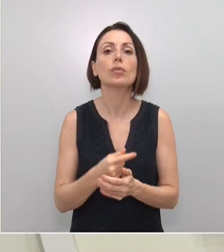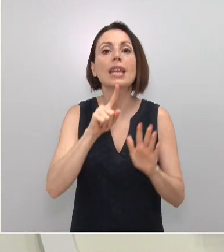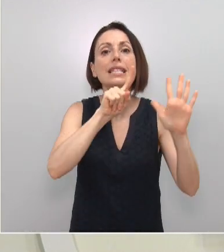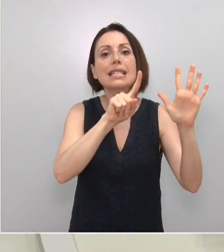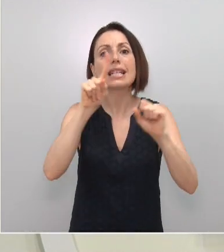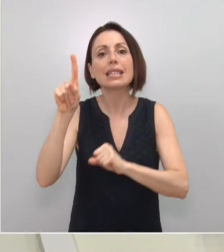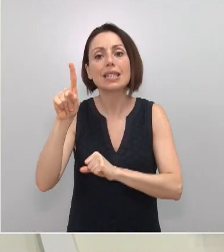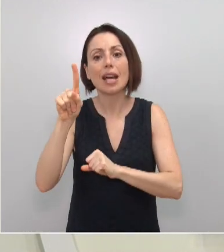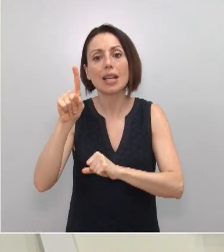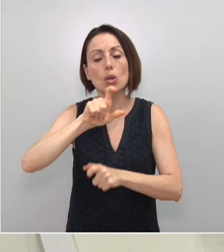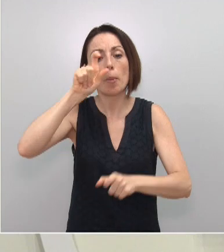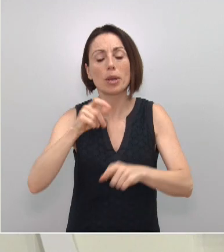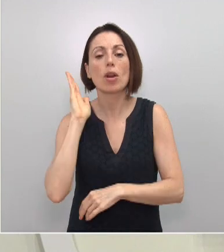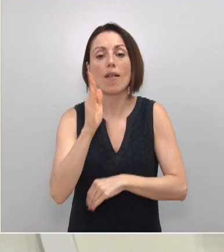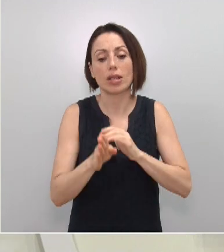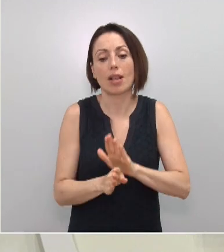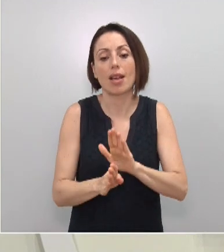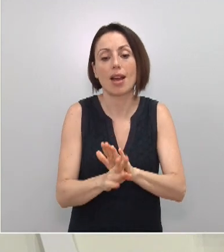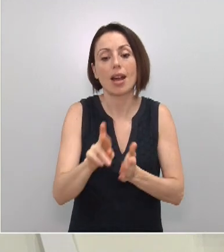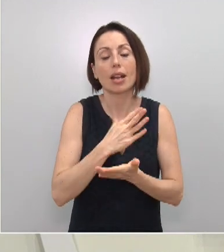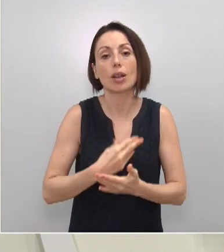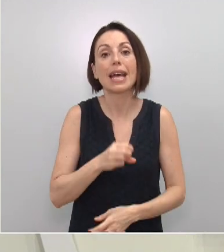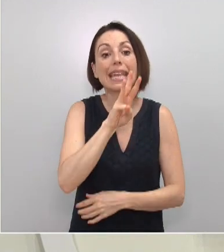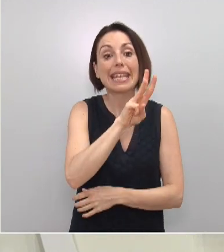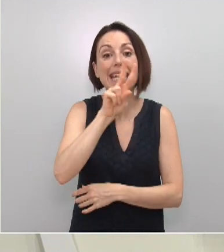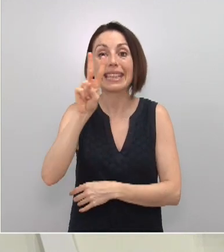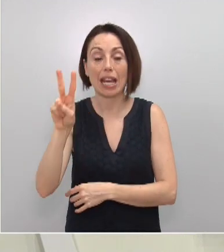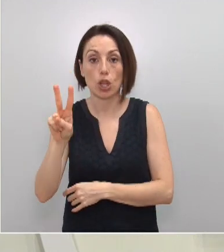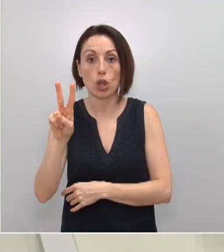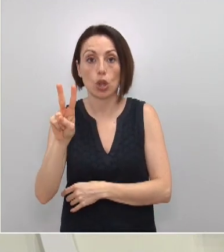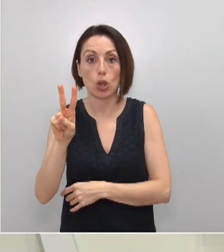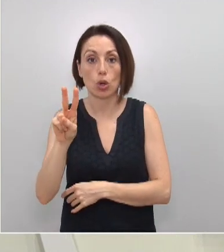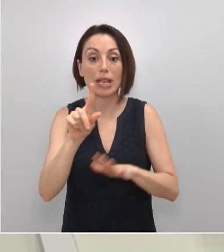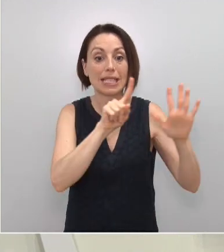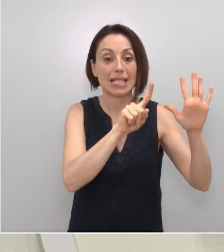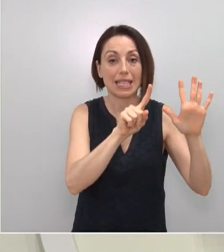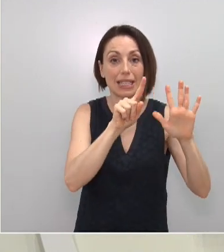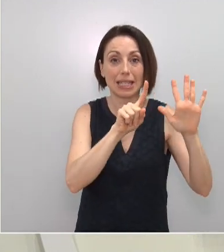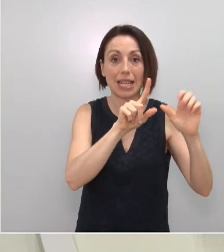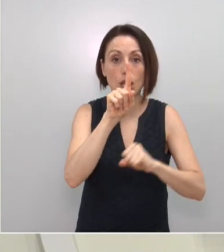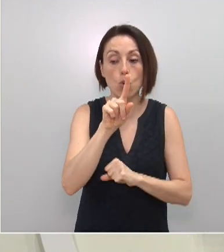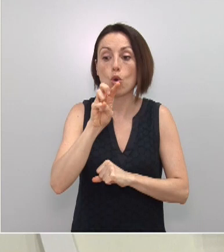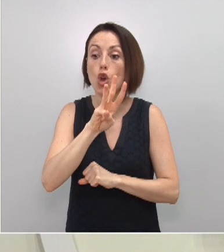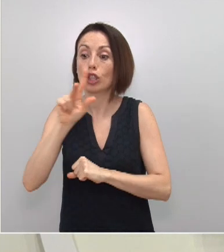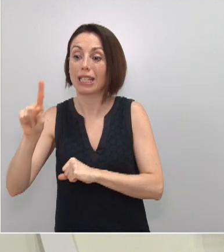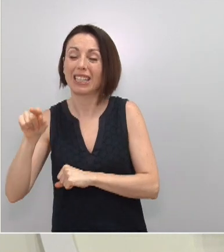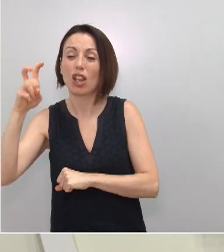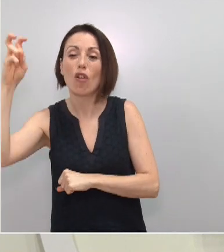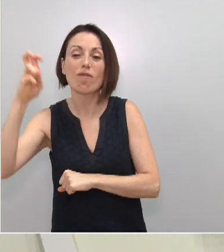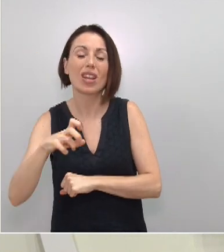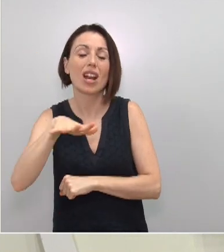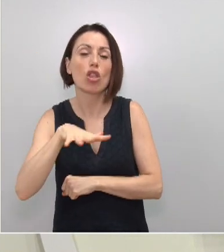activos a día de hoy en la región de Murcia, 32 de los 61 proceden de ese foco